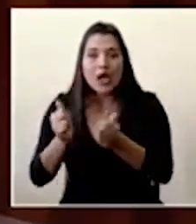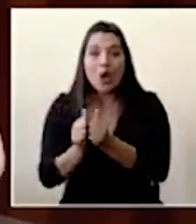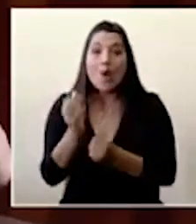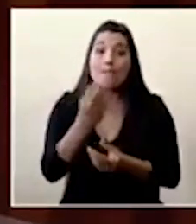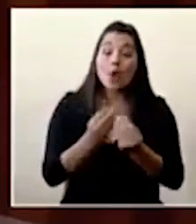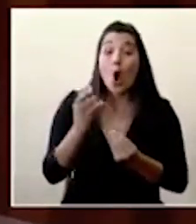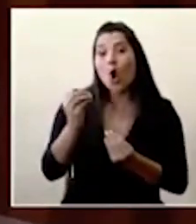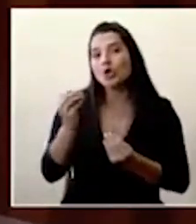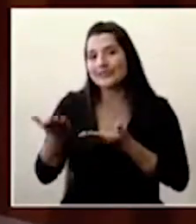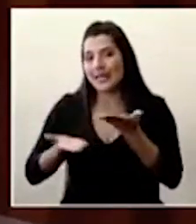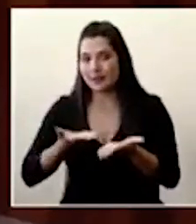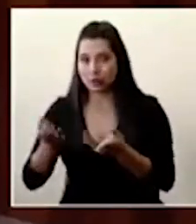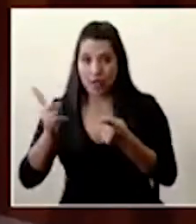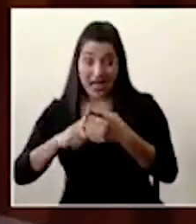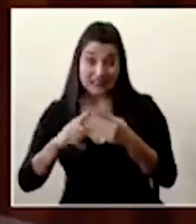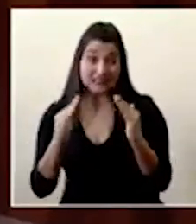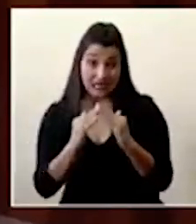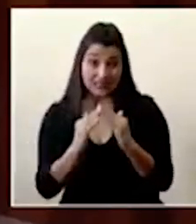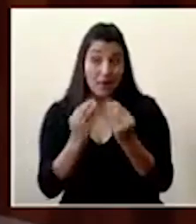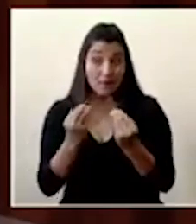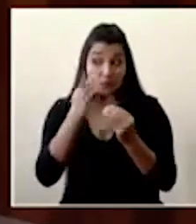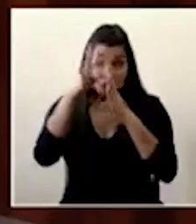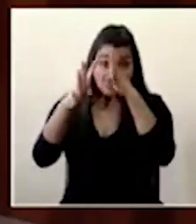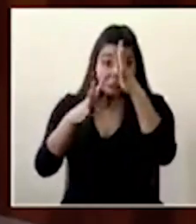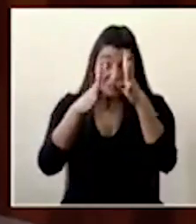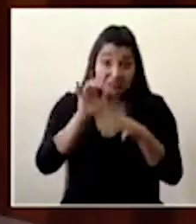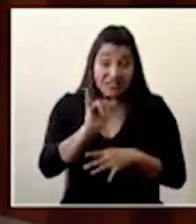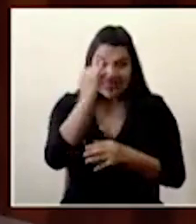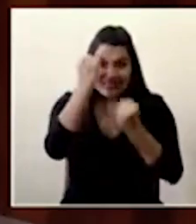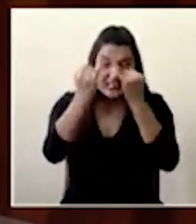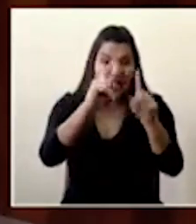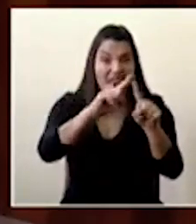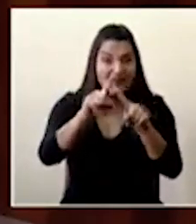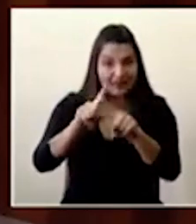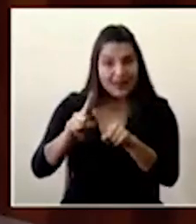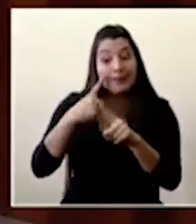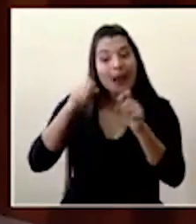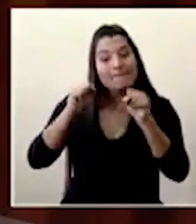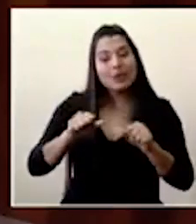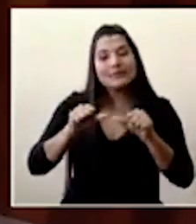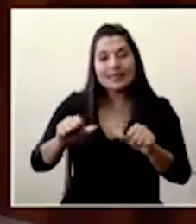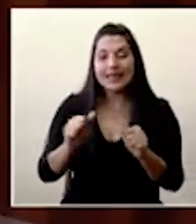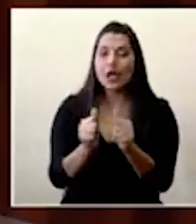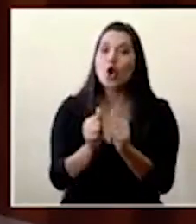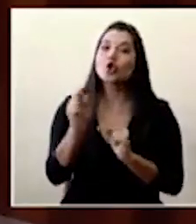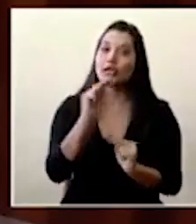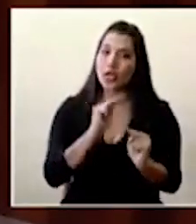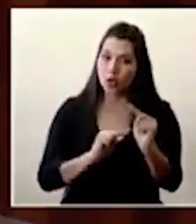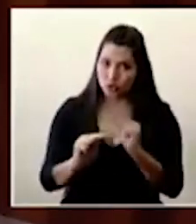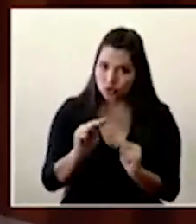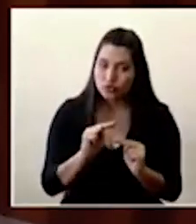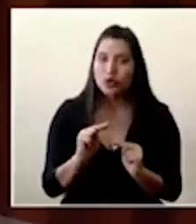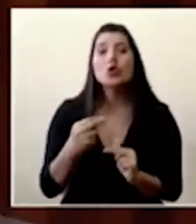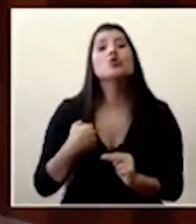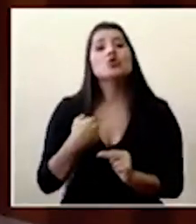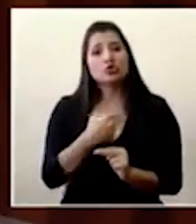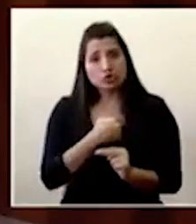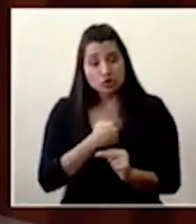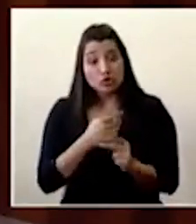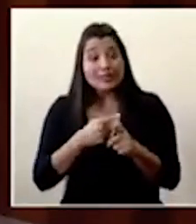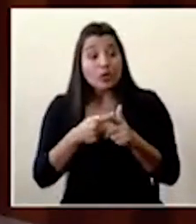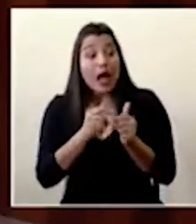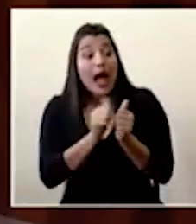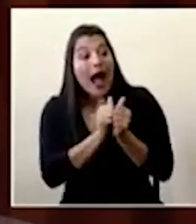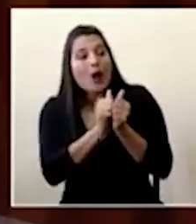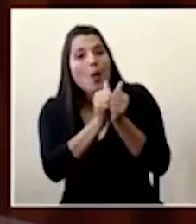los hogares de las personas costarricenses. Entonces, también venimos trabajando en la implementación de esos programas de acompañamiento